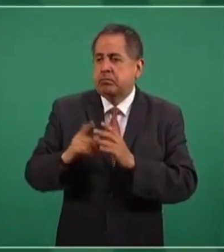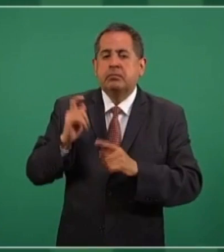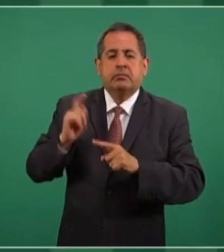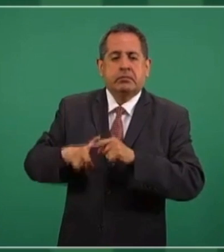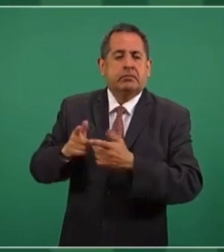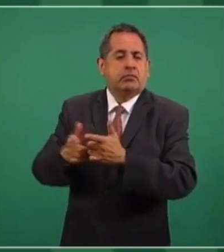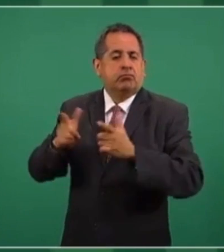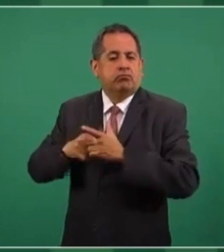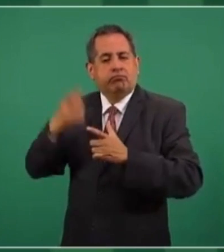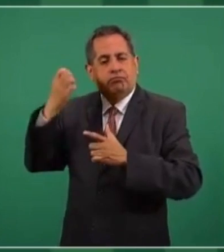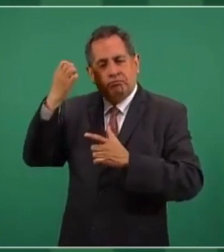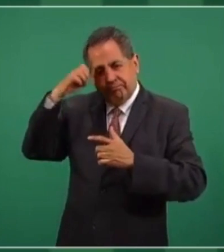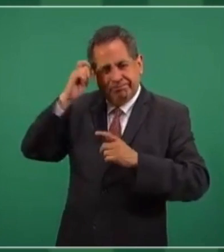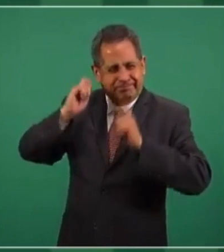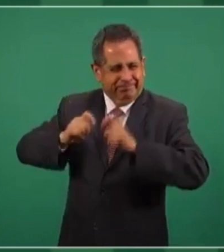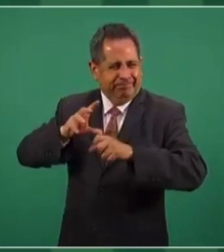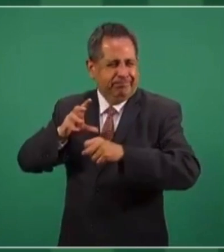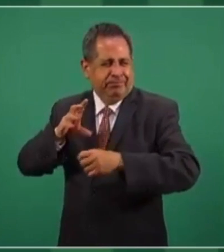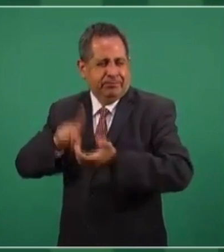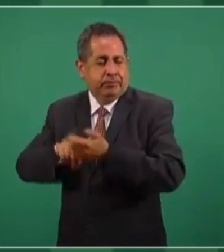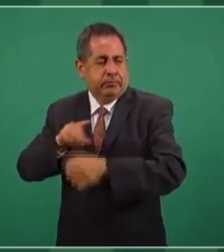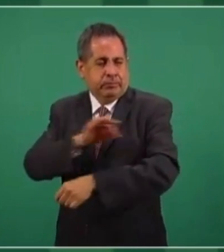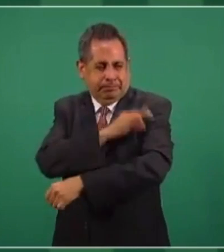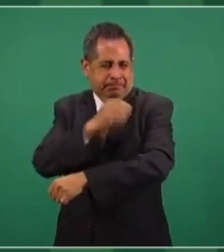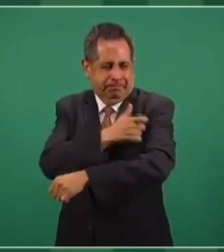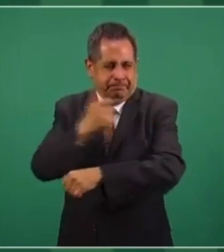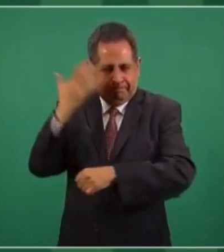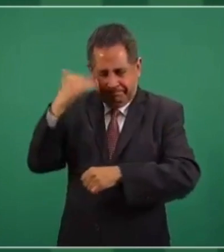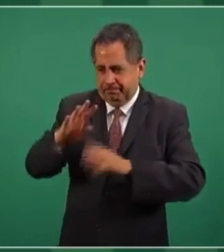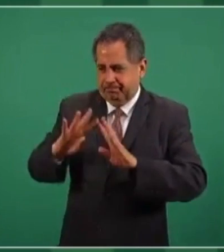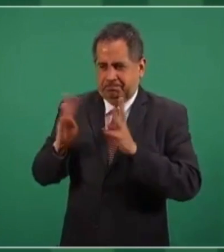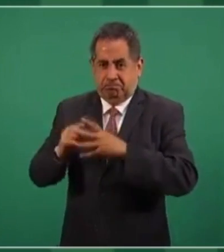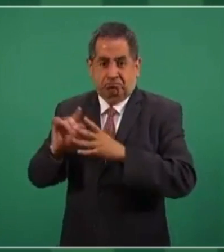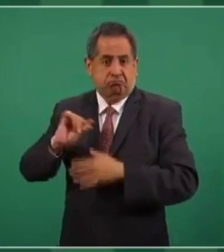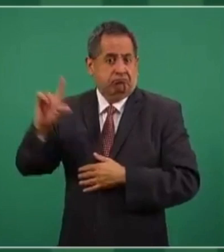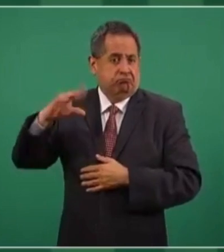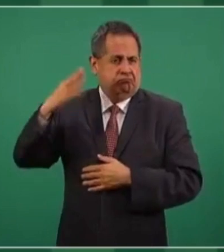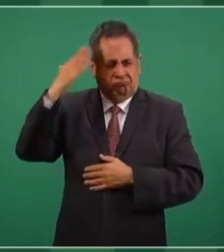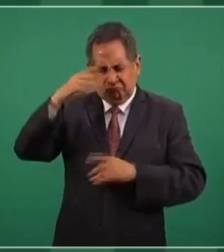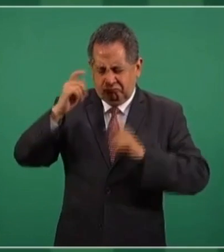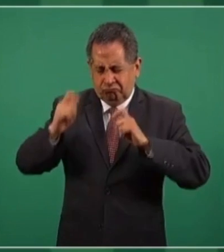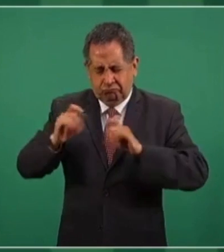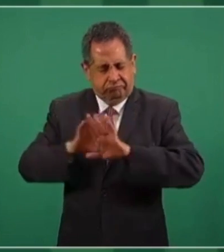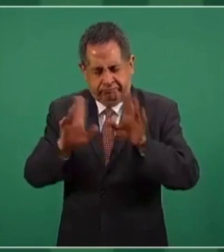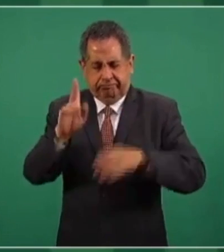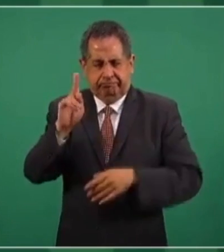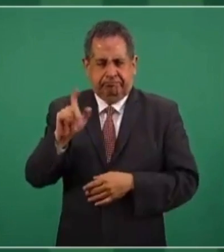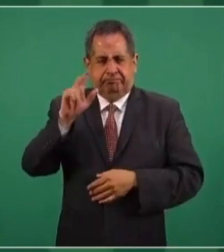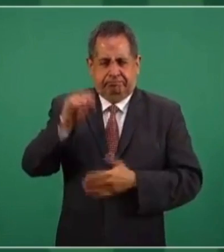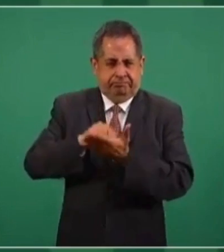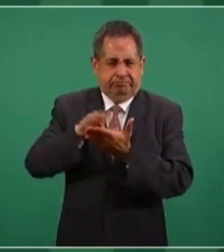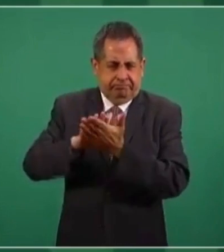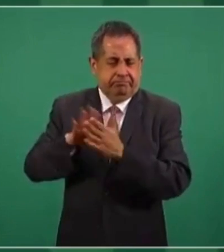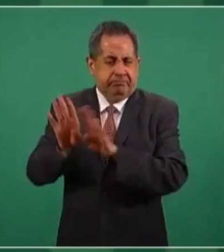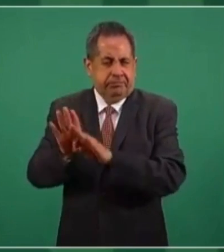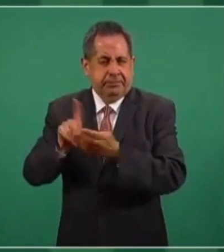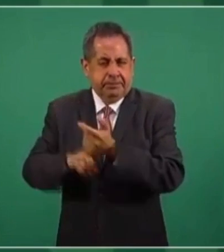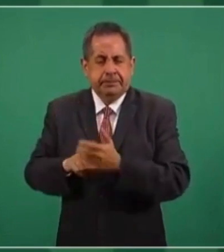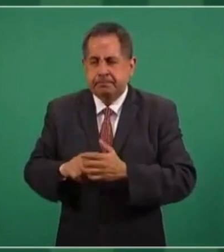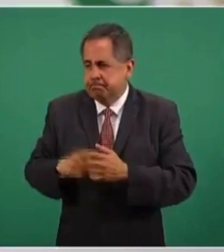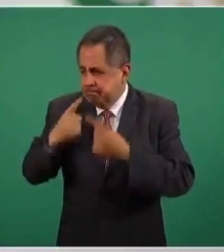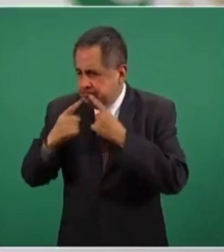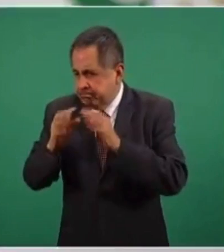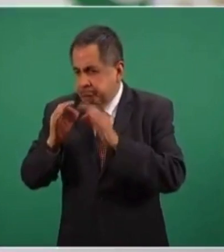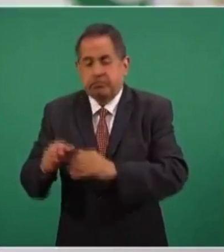de nuestro grupo técnico asesor de vacunación, compuesto por personas altamente calificadas en la materia y por una reflexión de varias semanas,